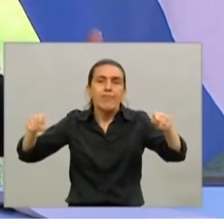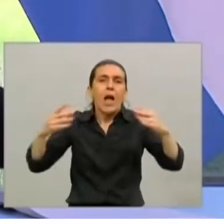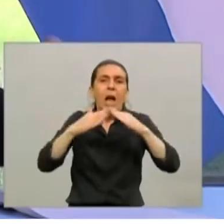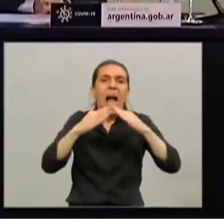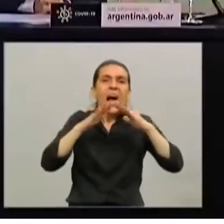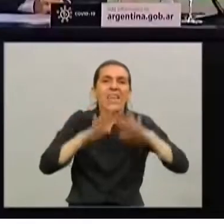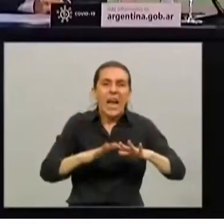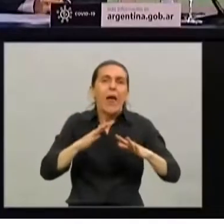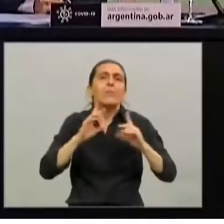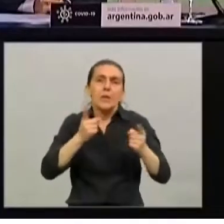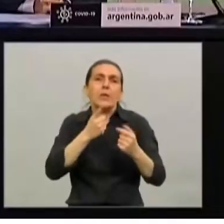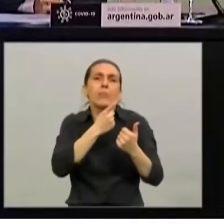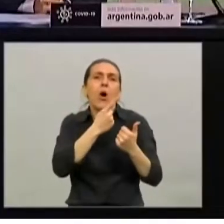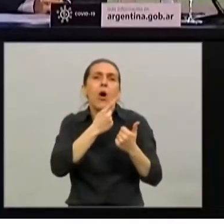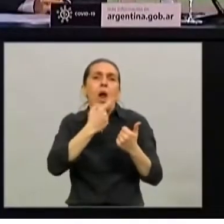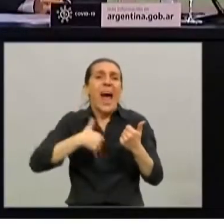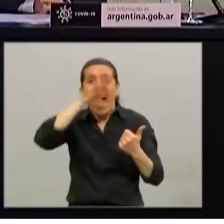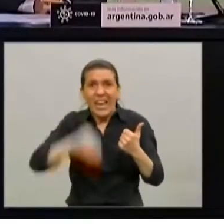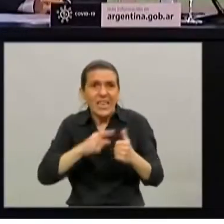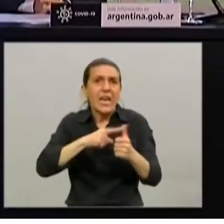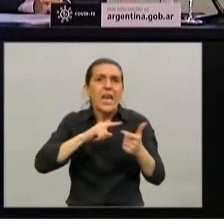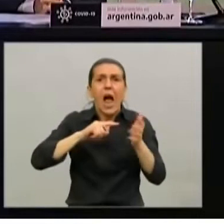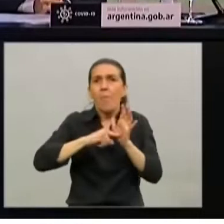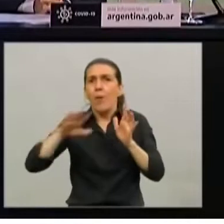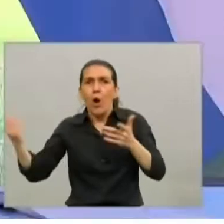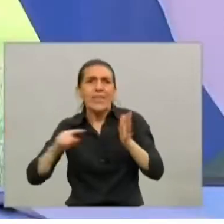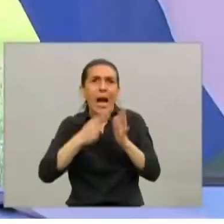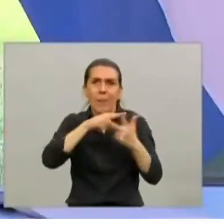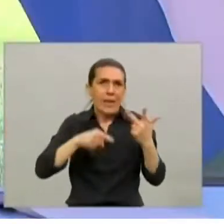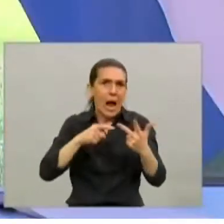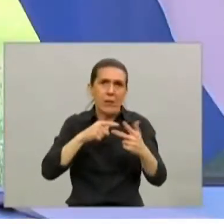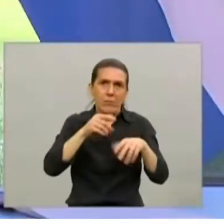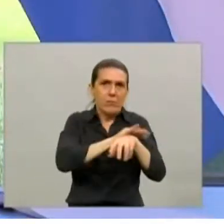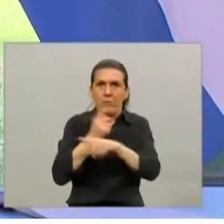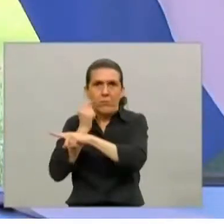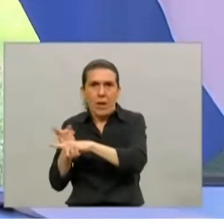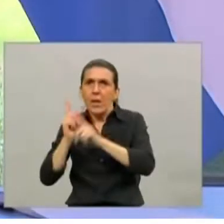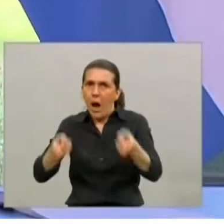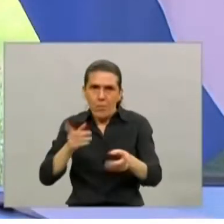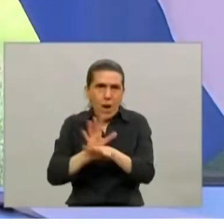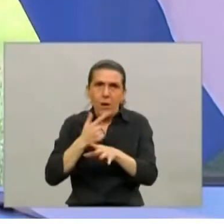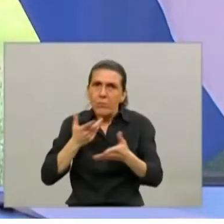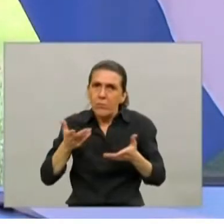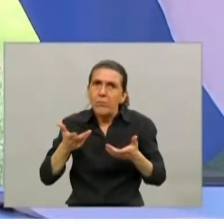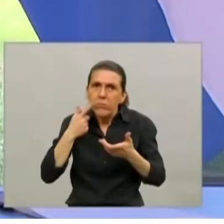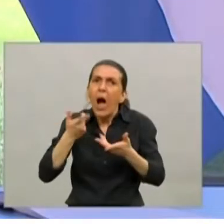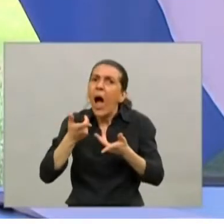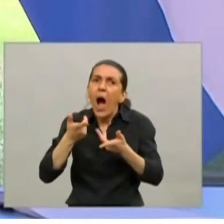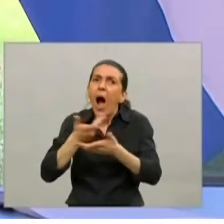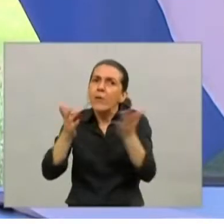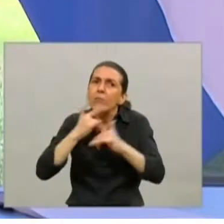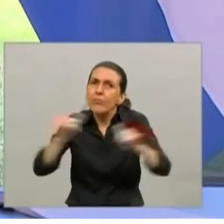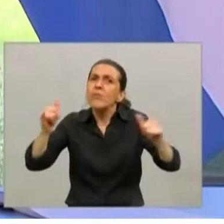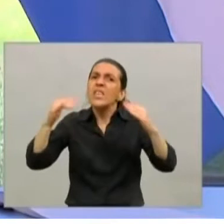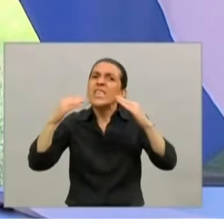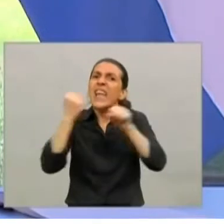vamos a hacer en los tres gobiernos, vamos a invitar a lo mismo a los demás poderes, vamos a incentivar a nuestra gente a trabajar remotamente, y